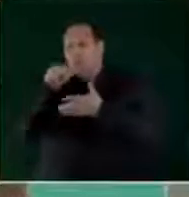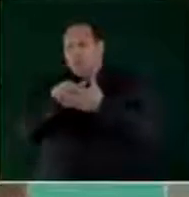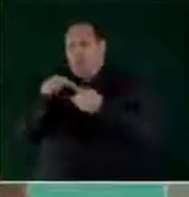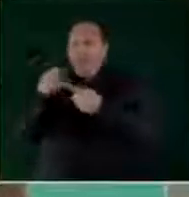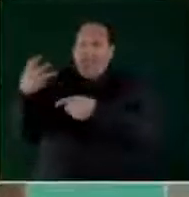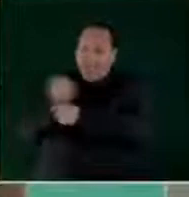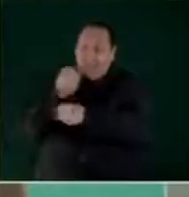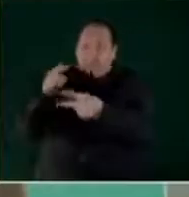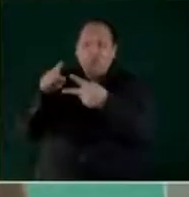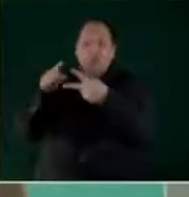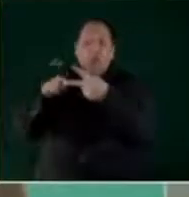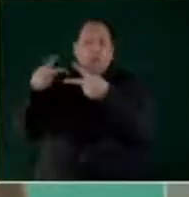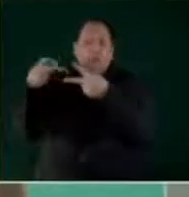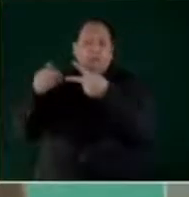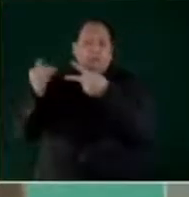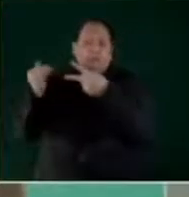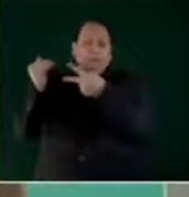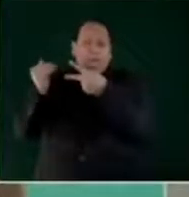triunfa,